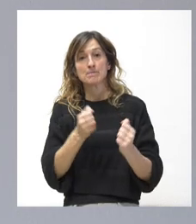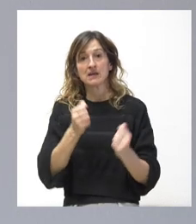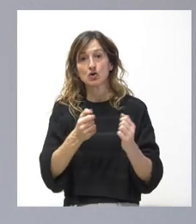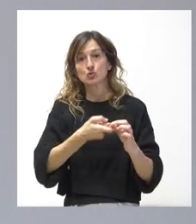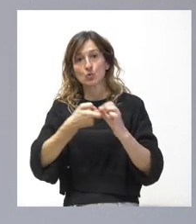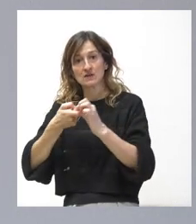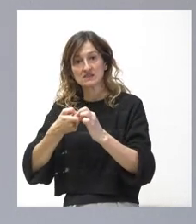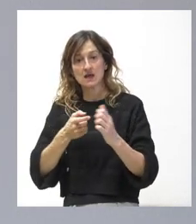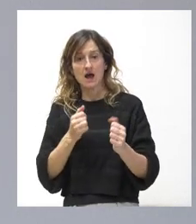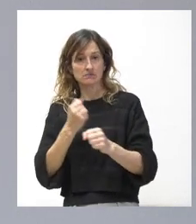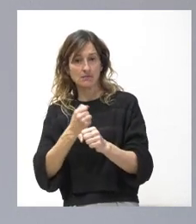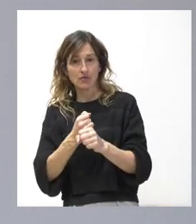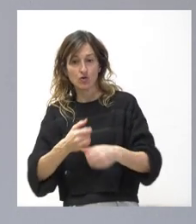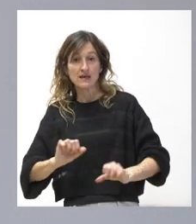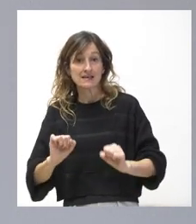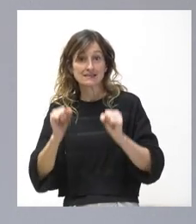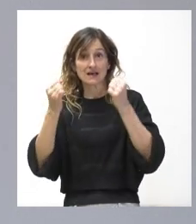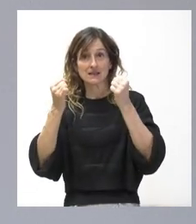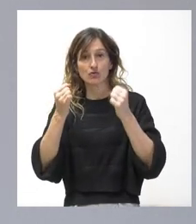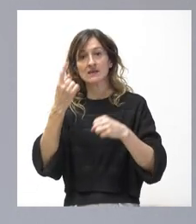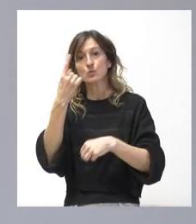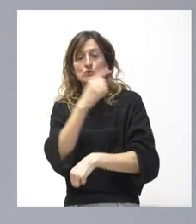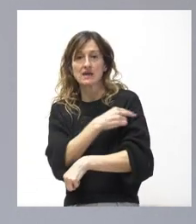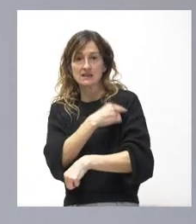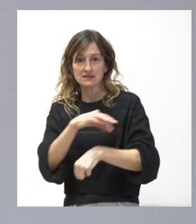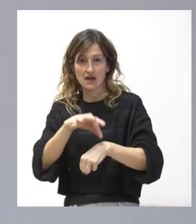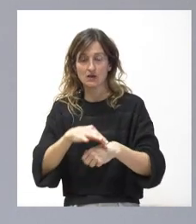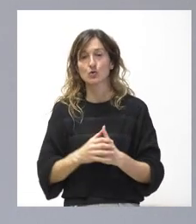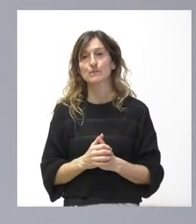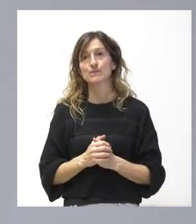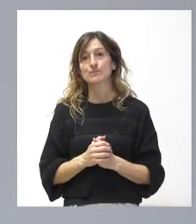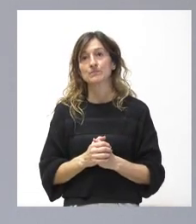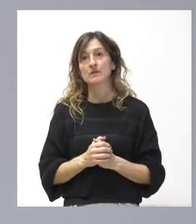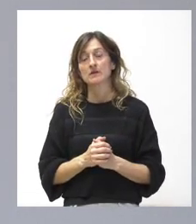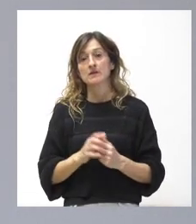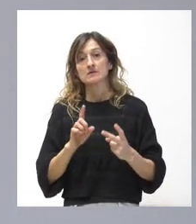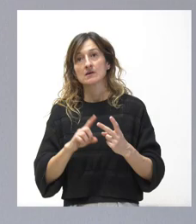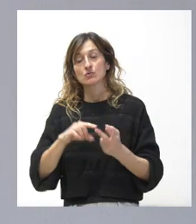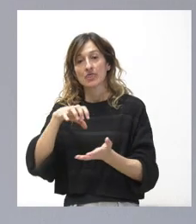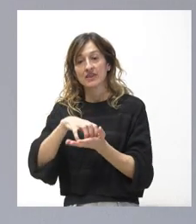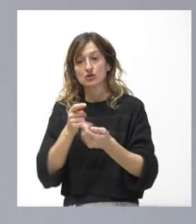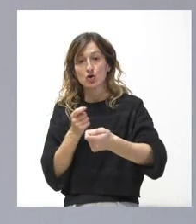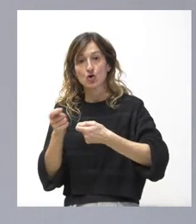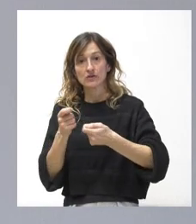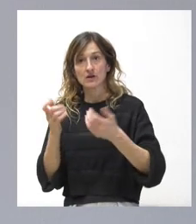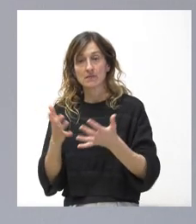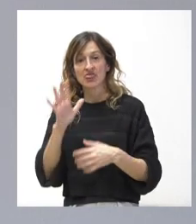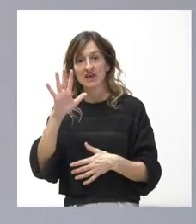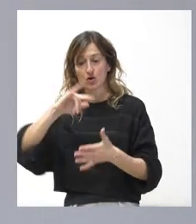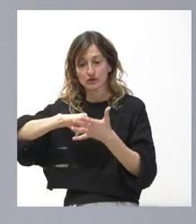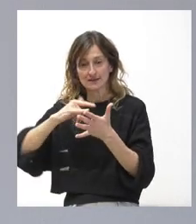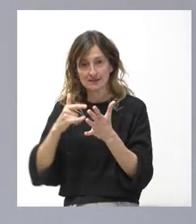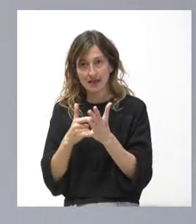operador, rescatador y un sanitario. Segundo, un centro de coordinación de emergencias que ofrecemos con cinco técnicos para